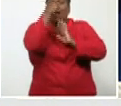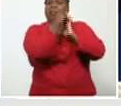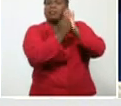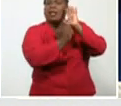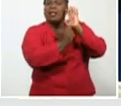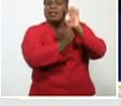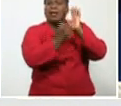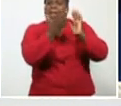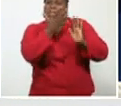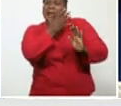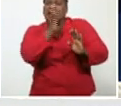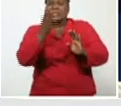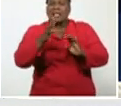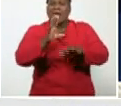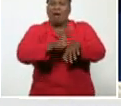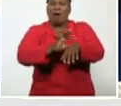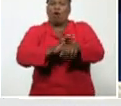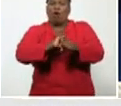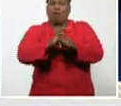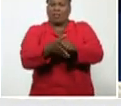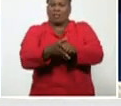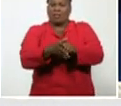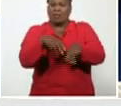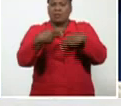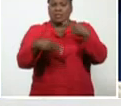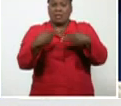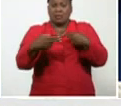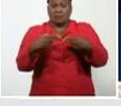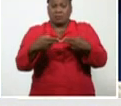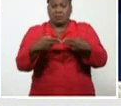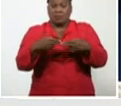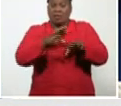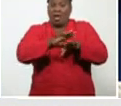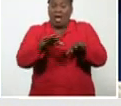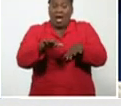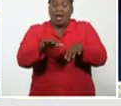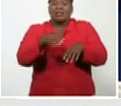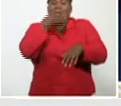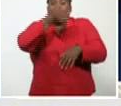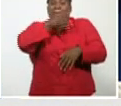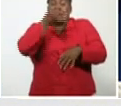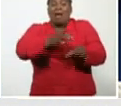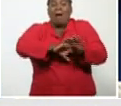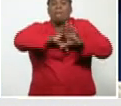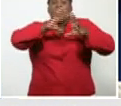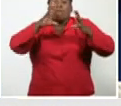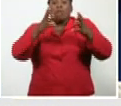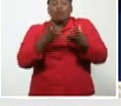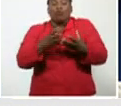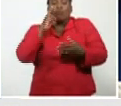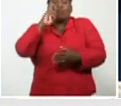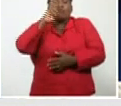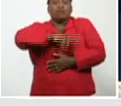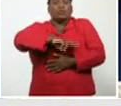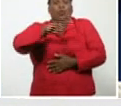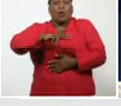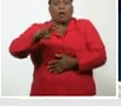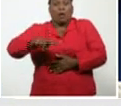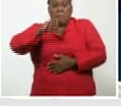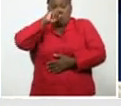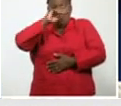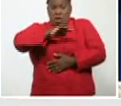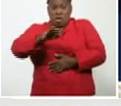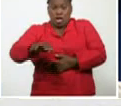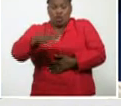similares. Con esto, lo que se hace, es la alerta, en el mundo, para que se busque, porque, indiscutiblemente, los niños que presenten,